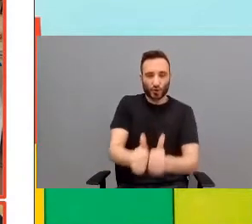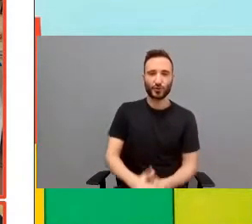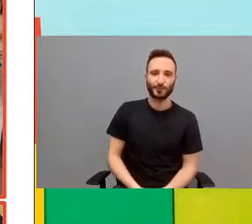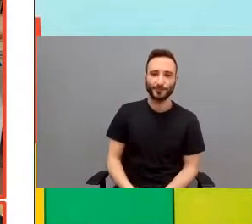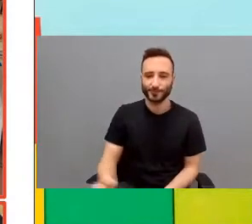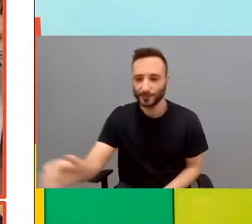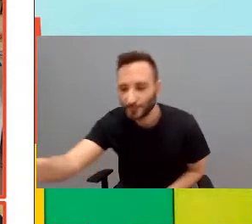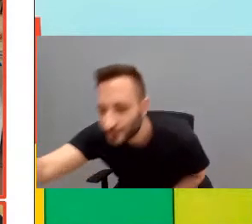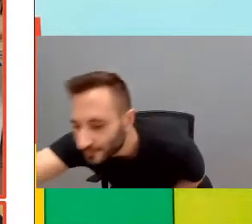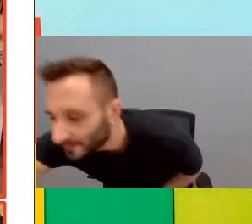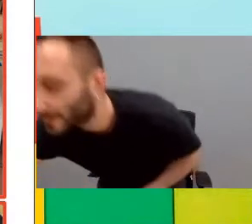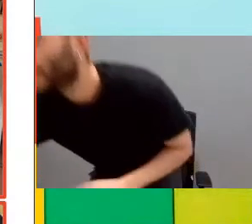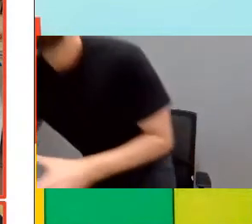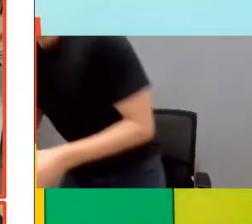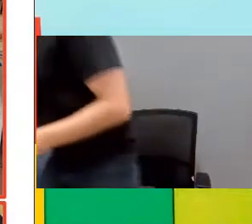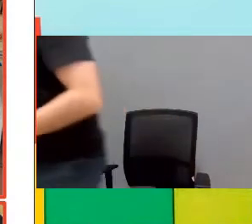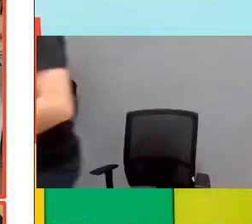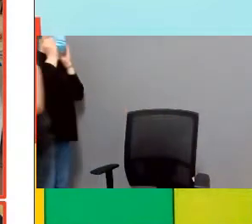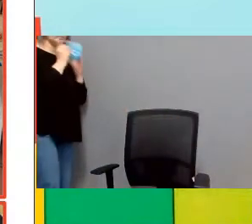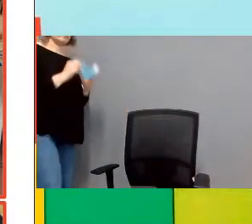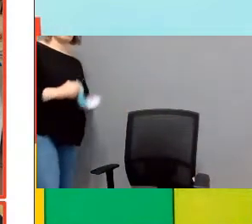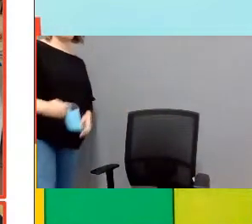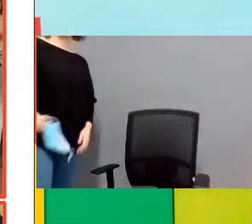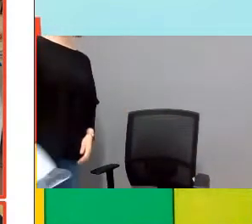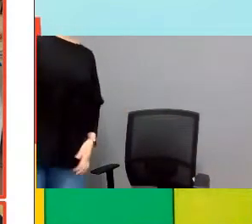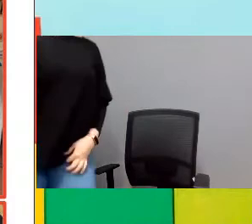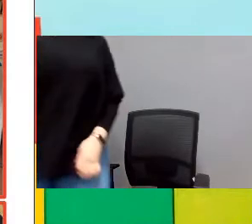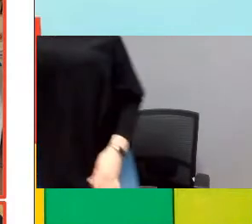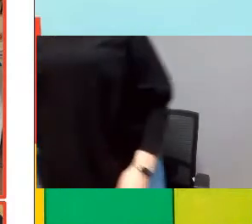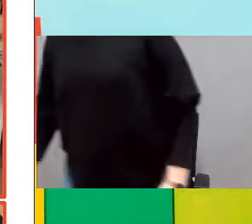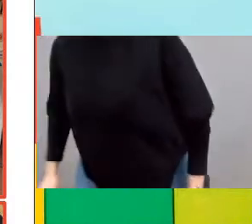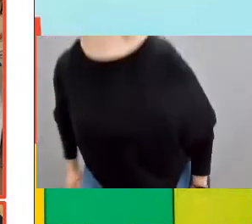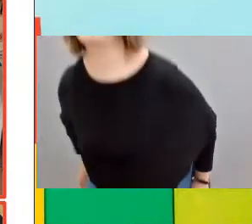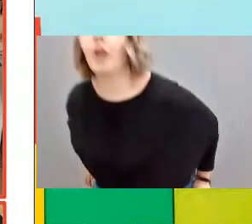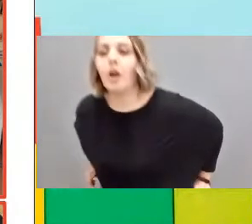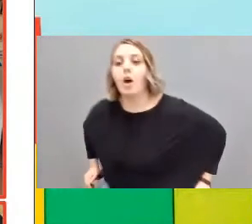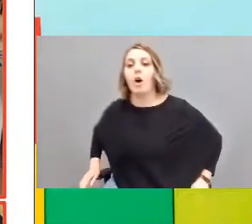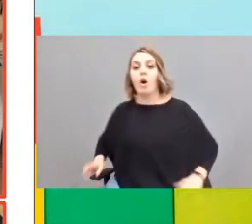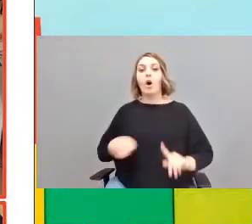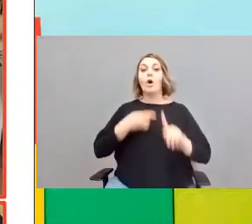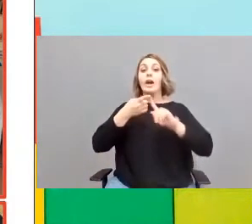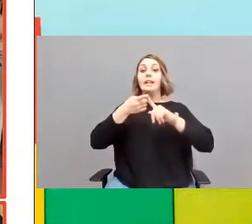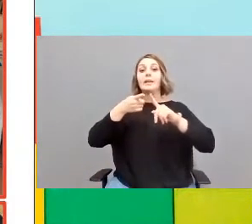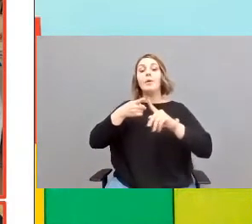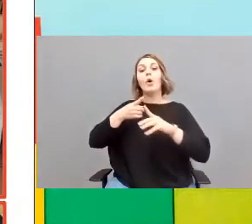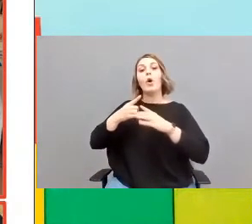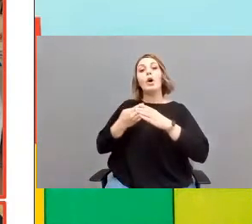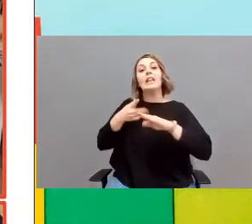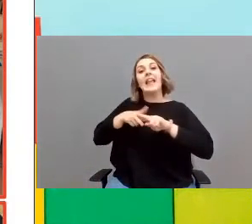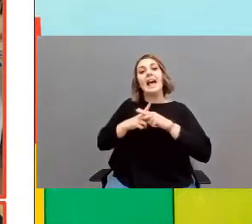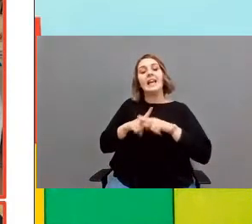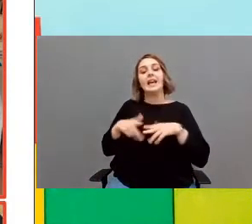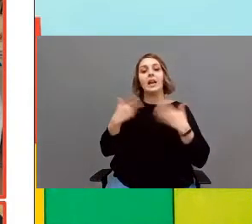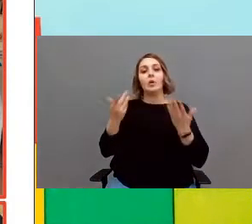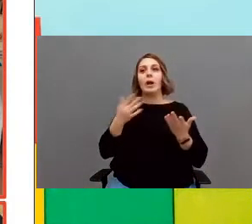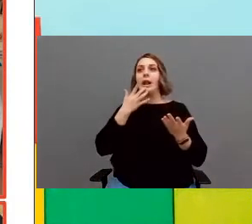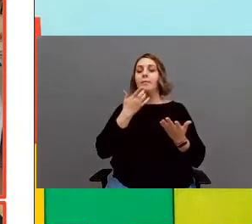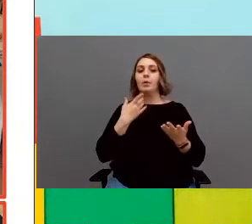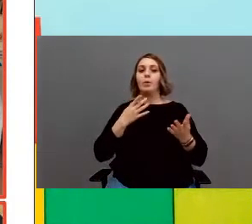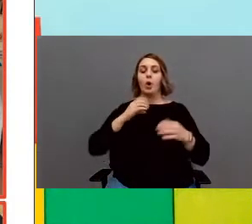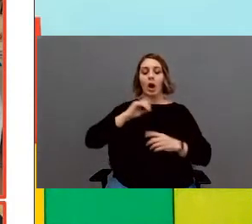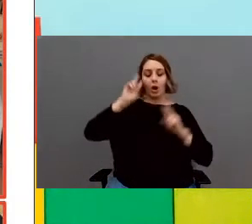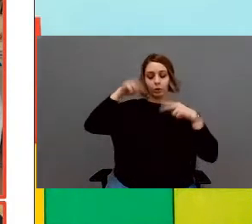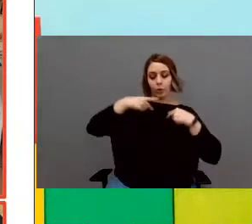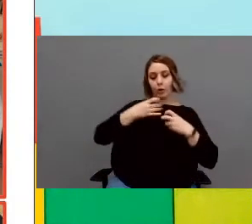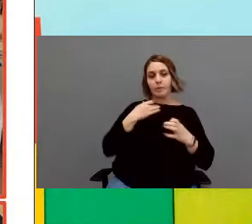El objetivo es fomentar la creatividad y el conocimiento mutuo, aparte de otros. Este año hemos realizado talleres, por ejemplo, de cocina,